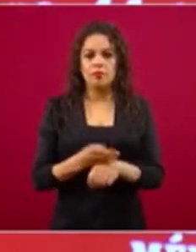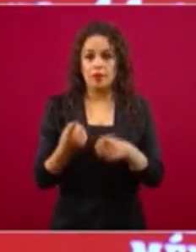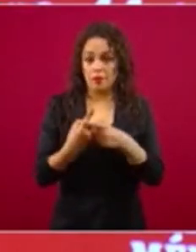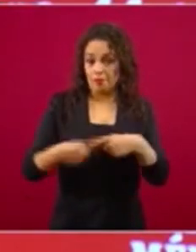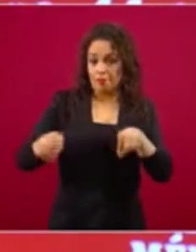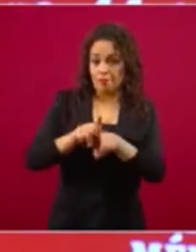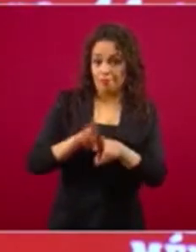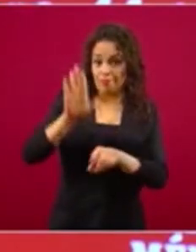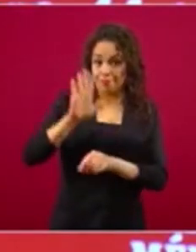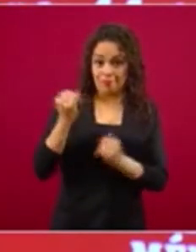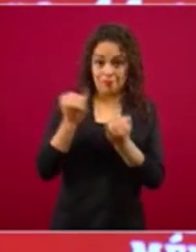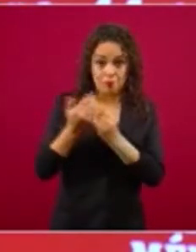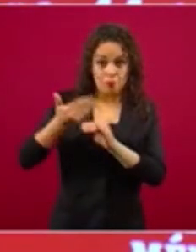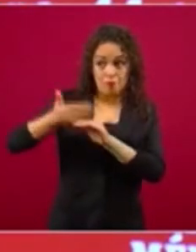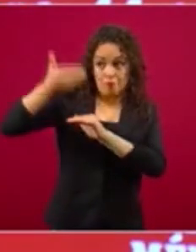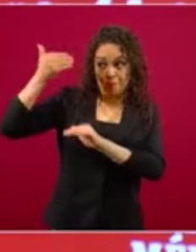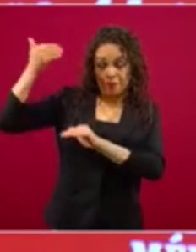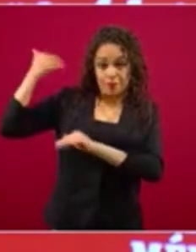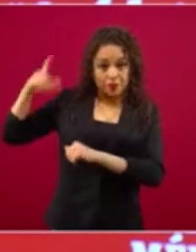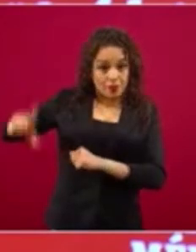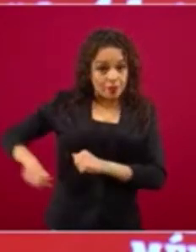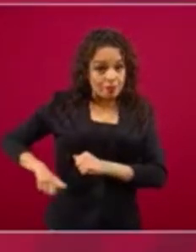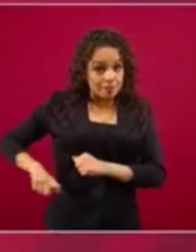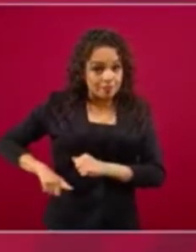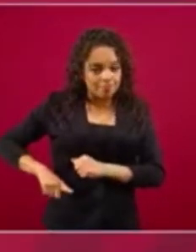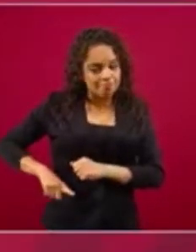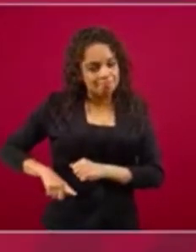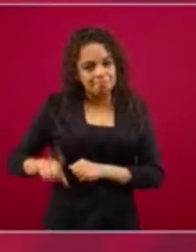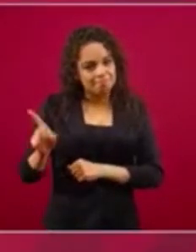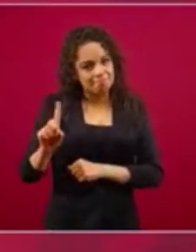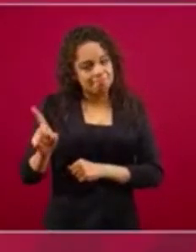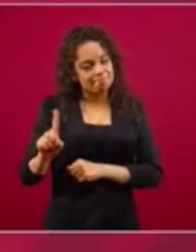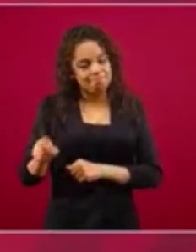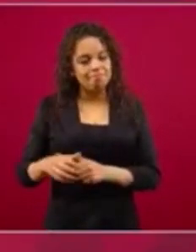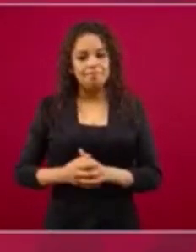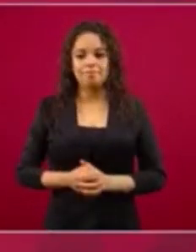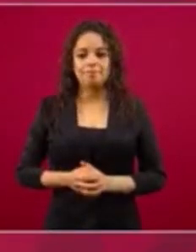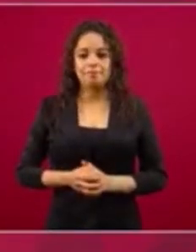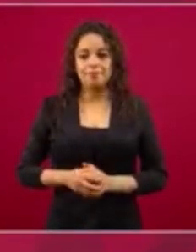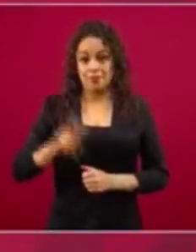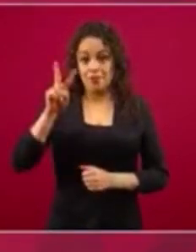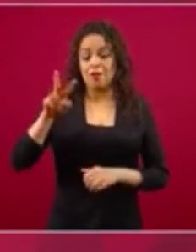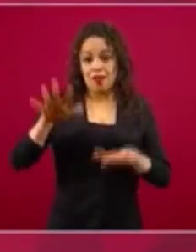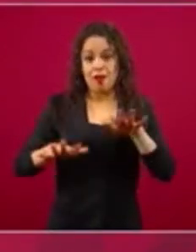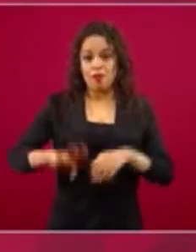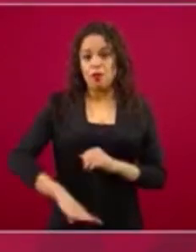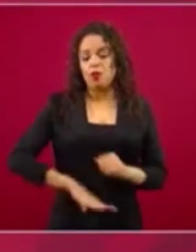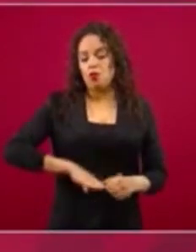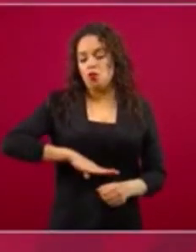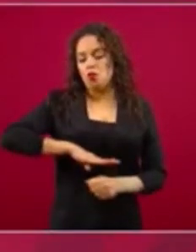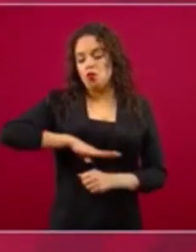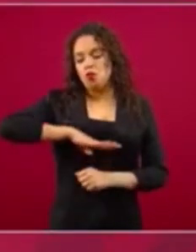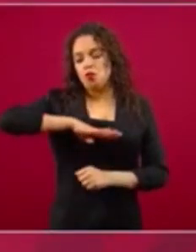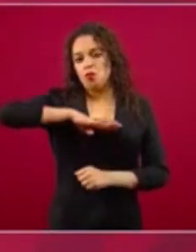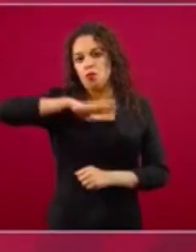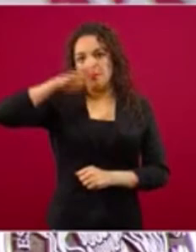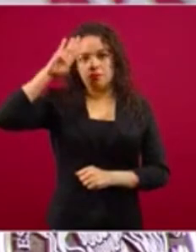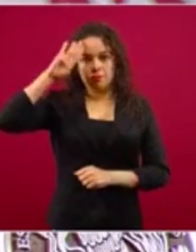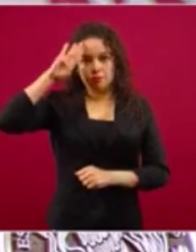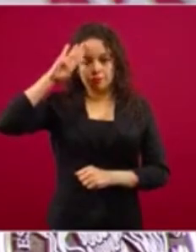A veces calienta porque